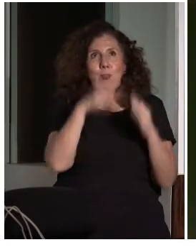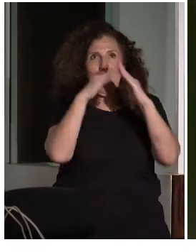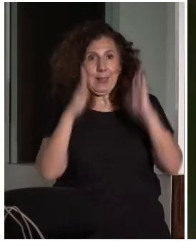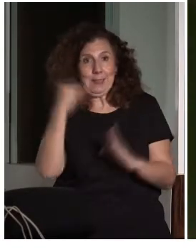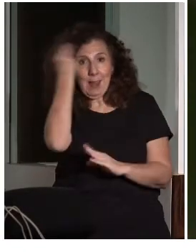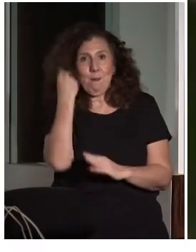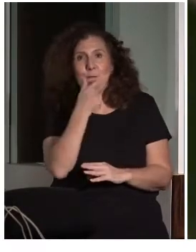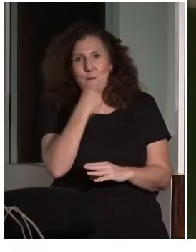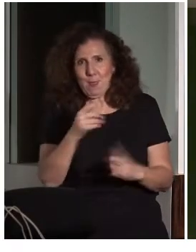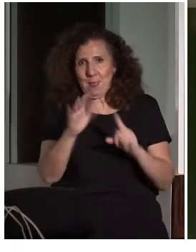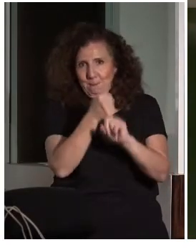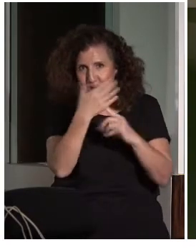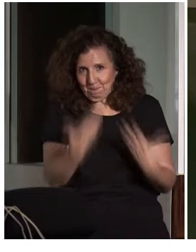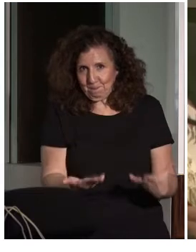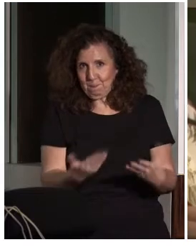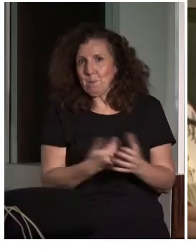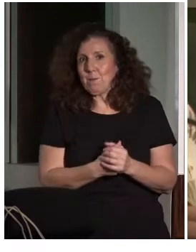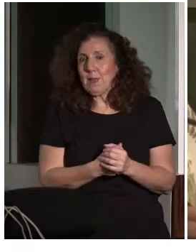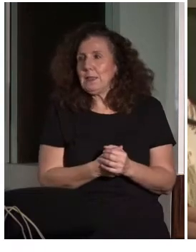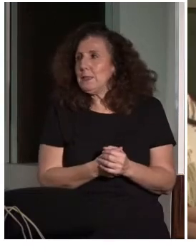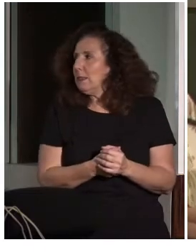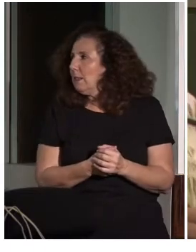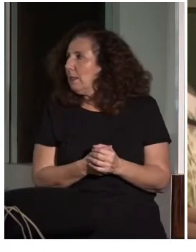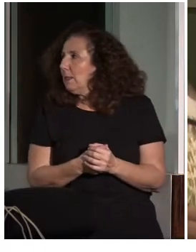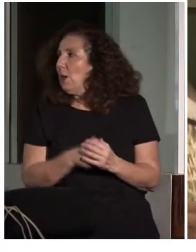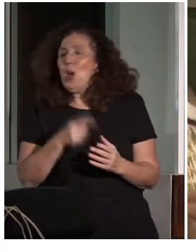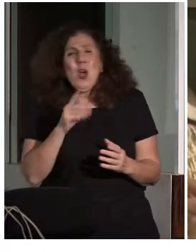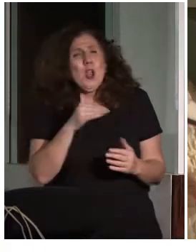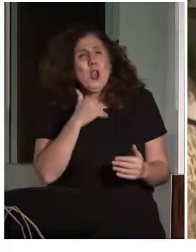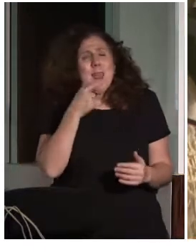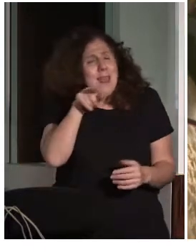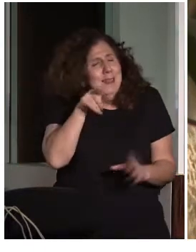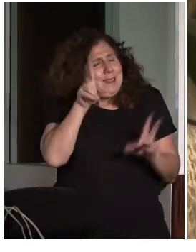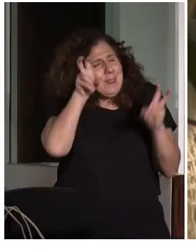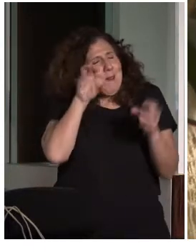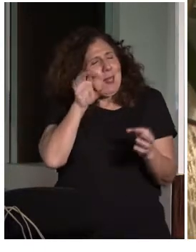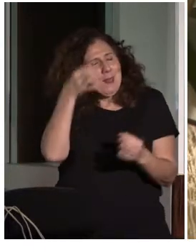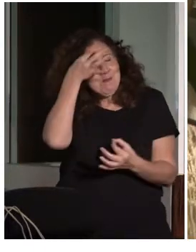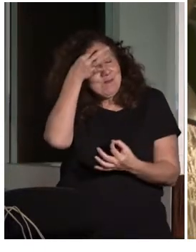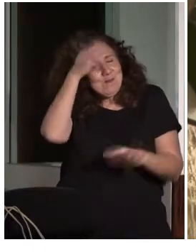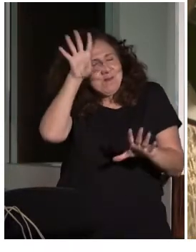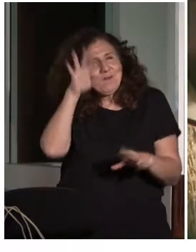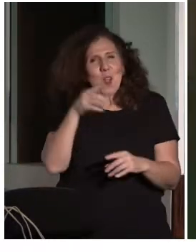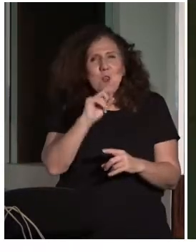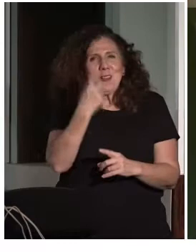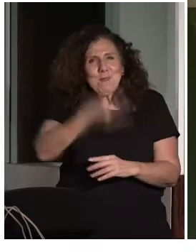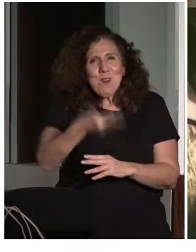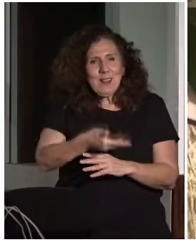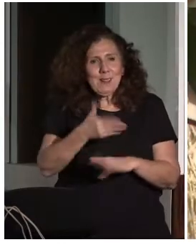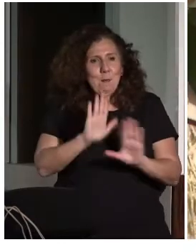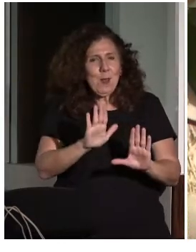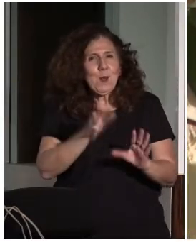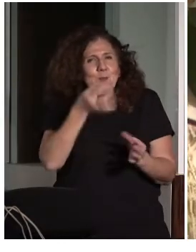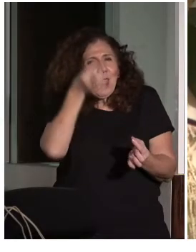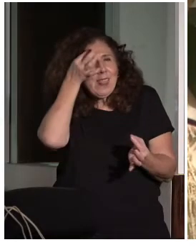a costar mucho trabajo. Pero no tiene mayor o menor importancia que eso, que es que muchas veces obviamos detalles